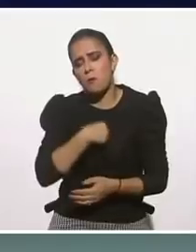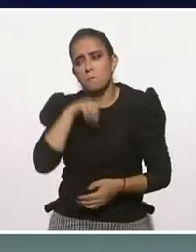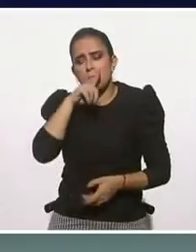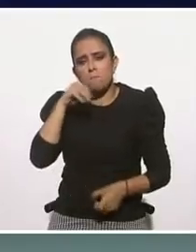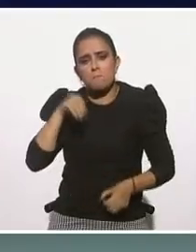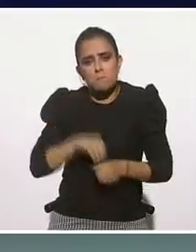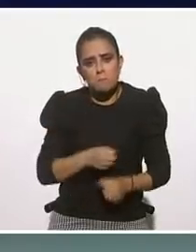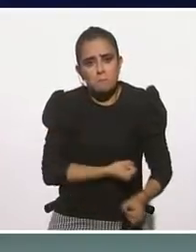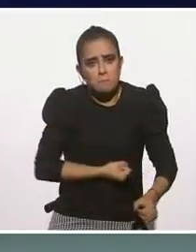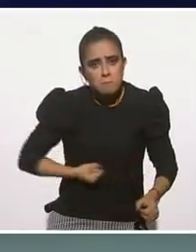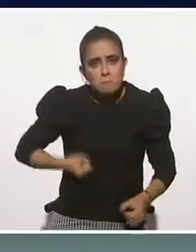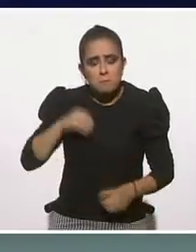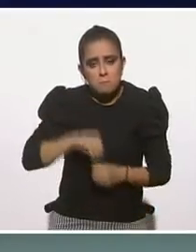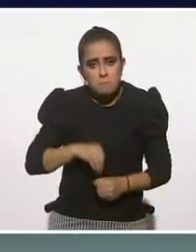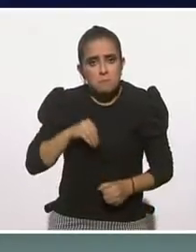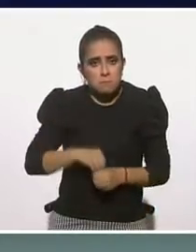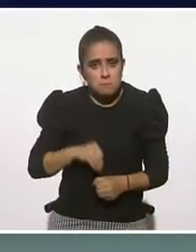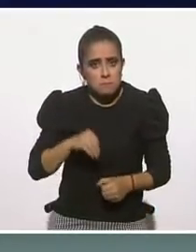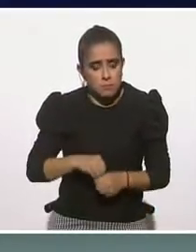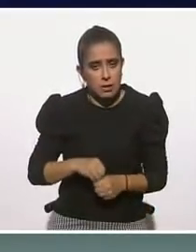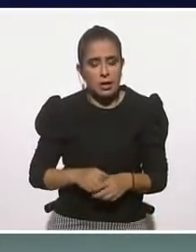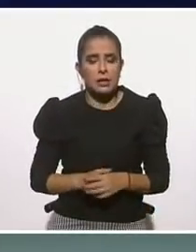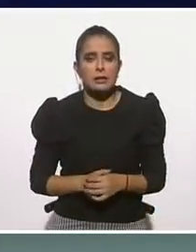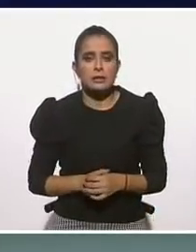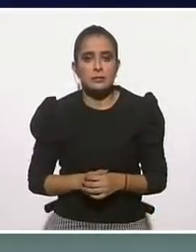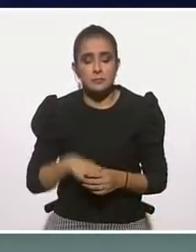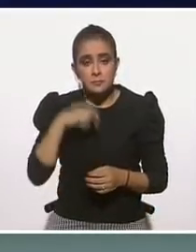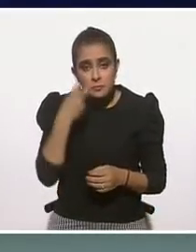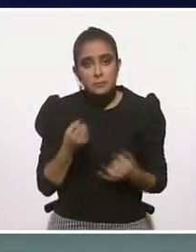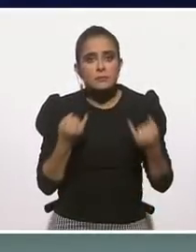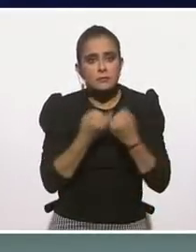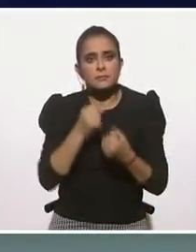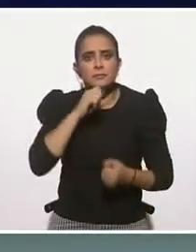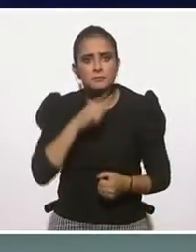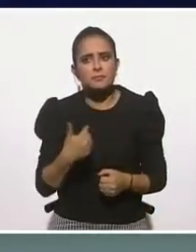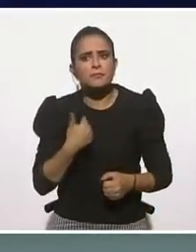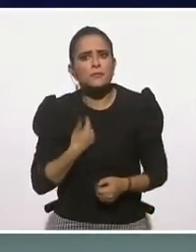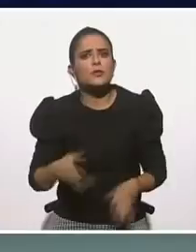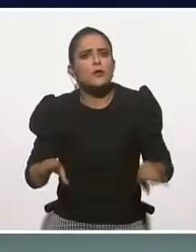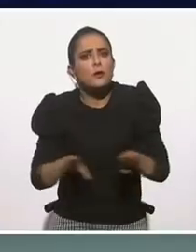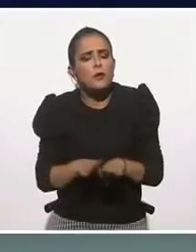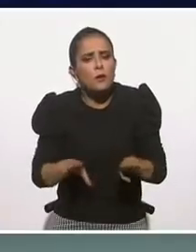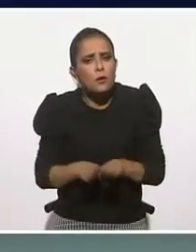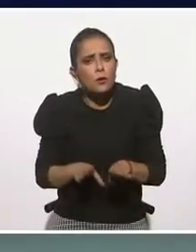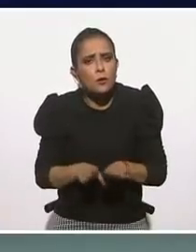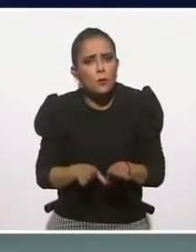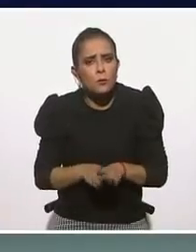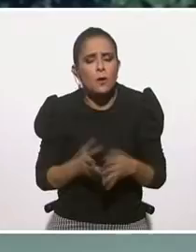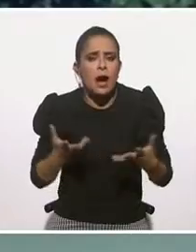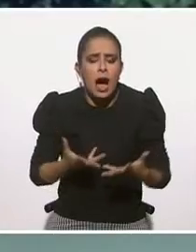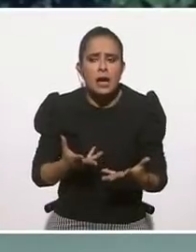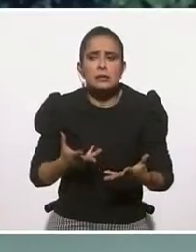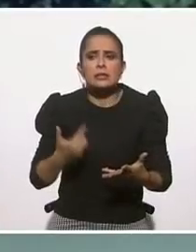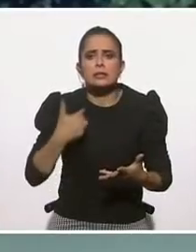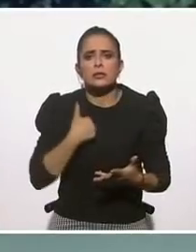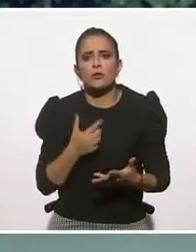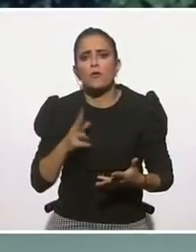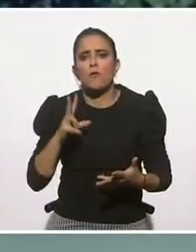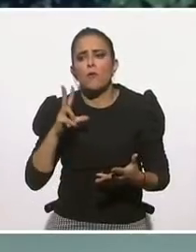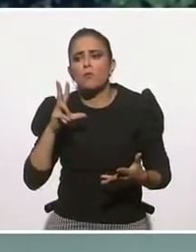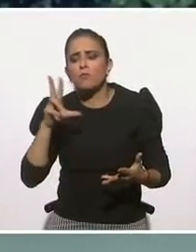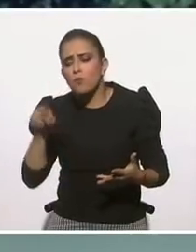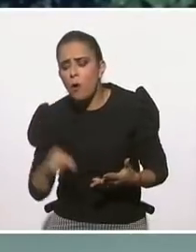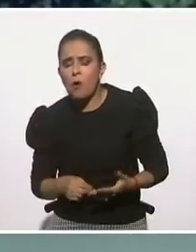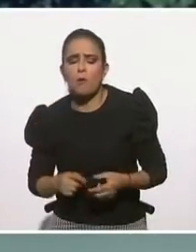a activar un poco más aceleradamente esa conversación, esa identificación, ese decir no, ese dejar de decir